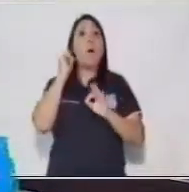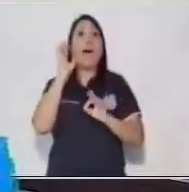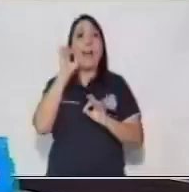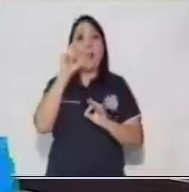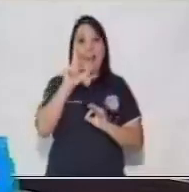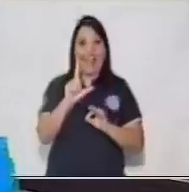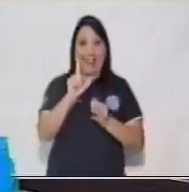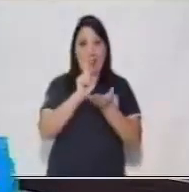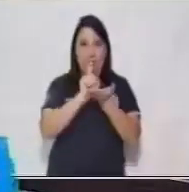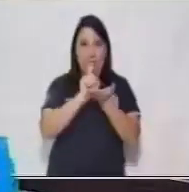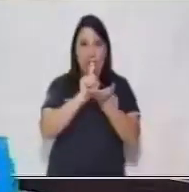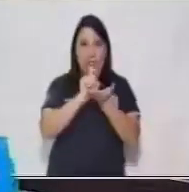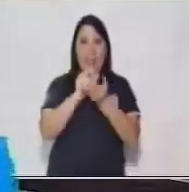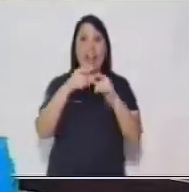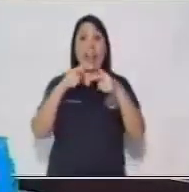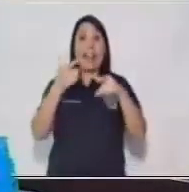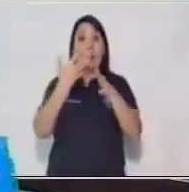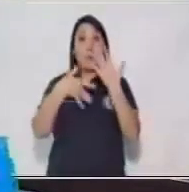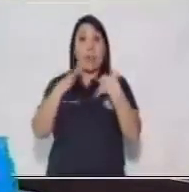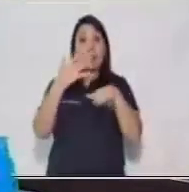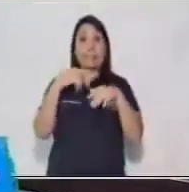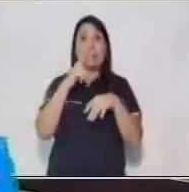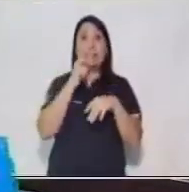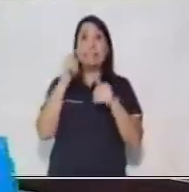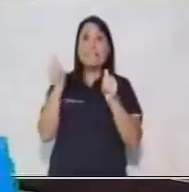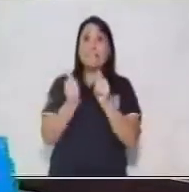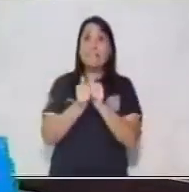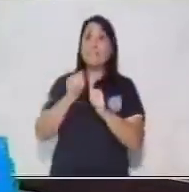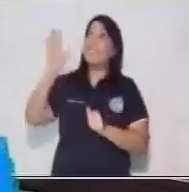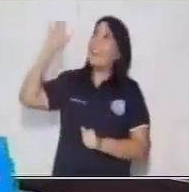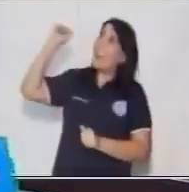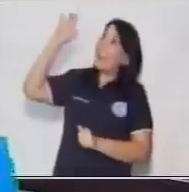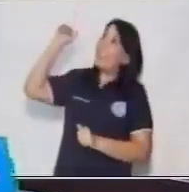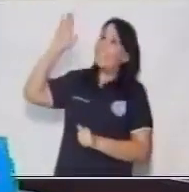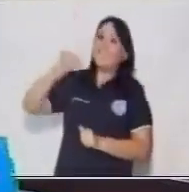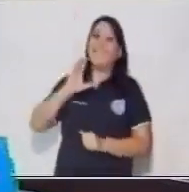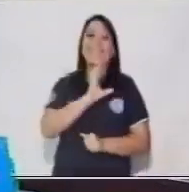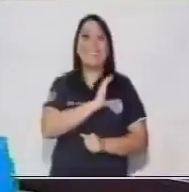En la lengua de señas nos acompaña Carmen. Hola Carmen.